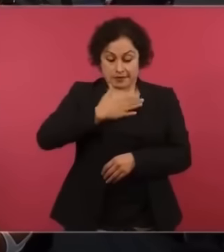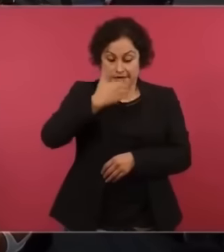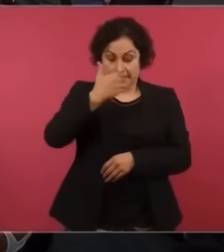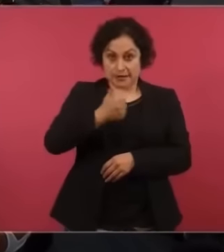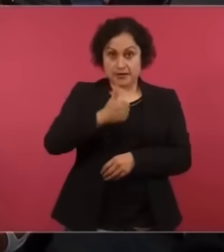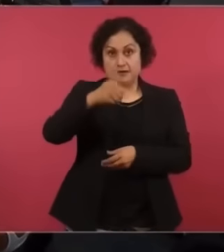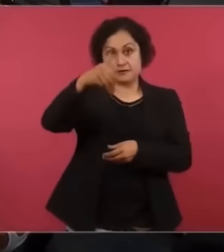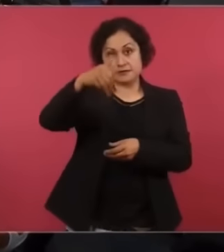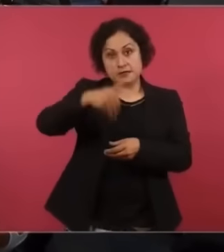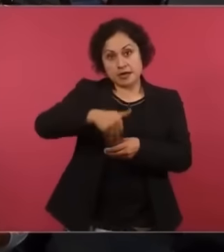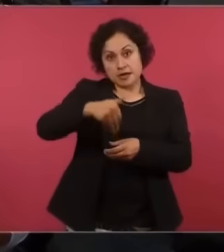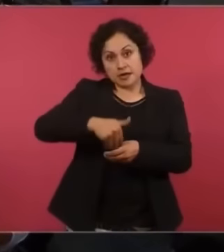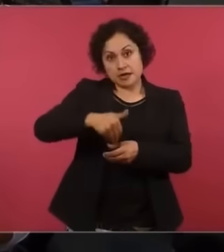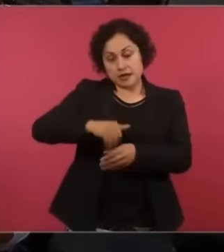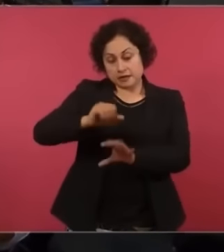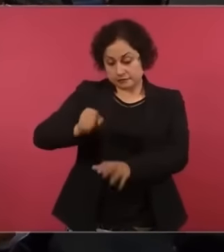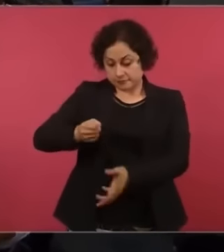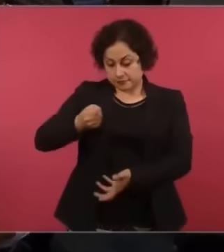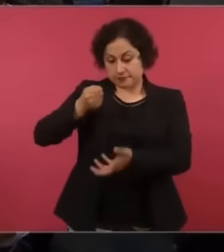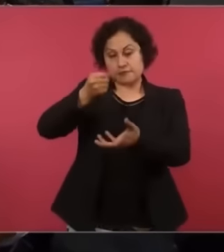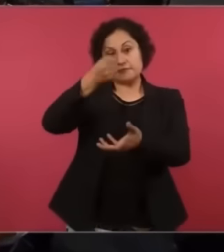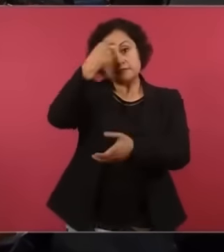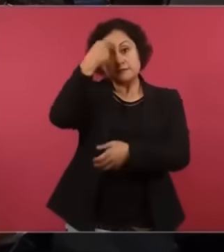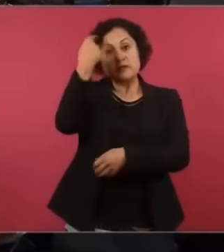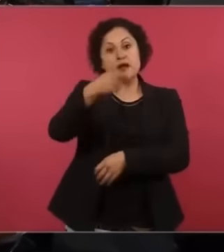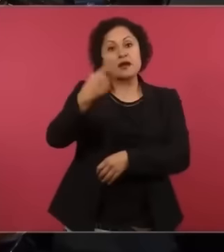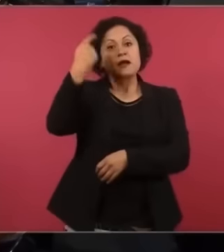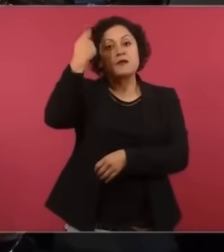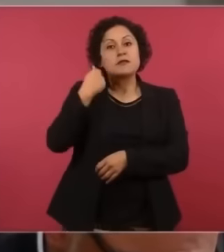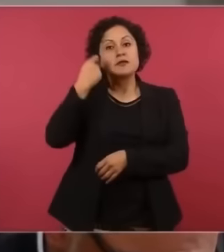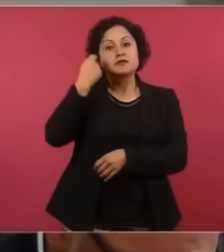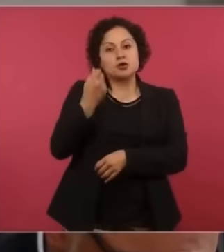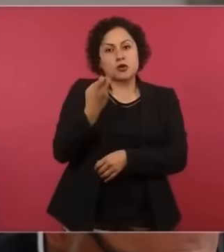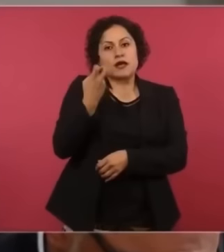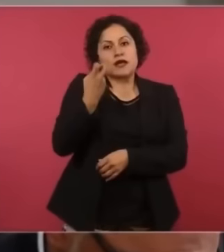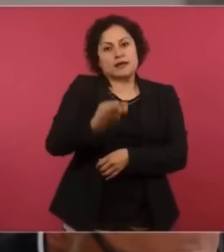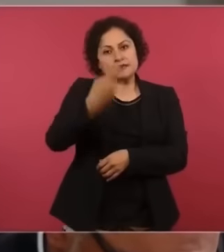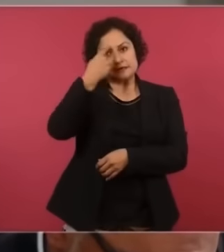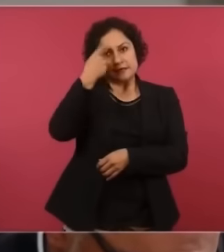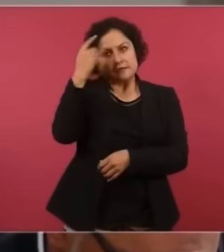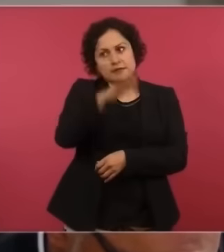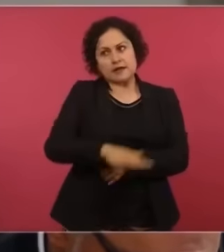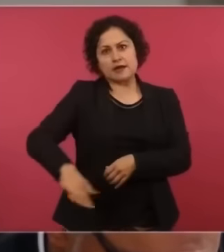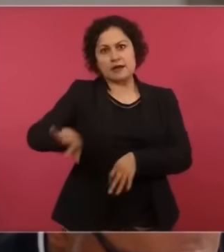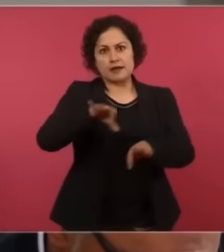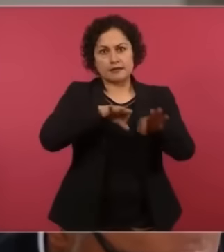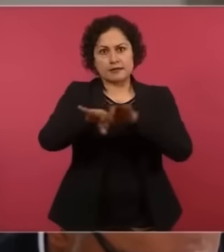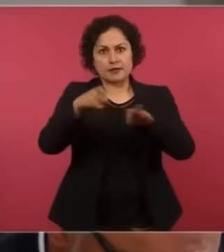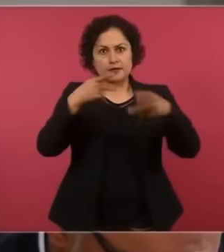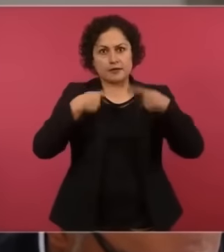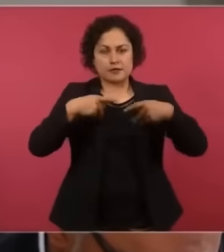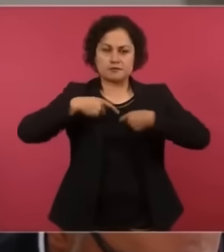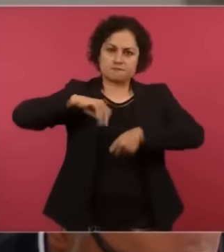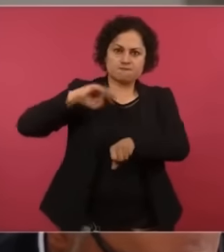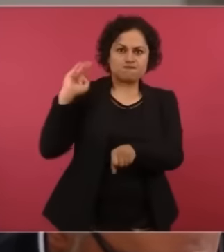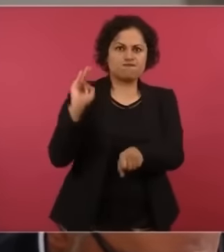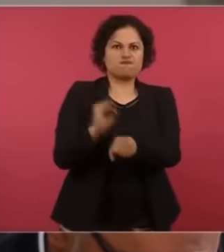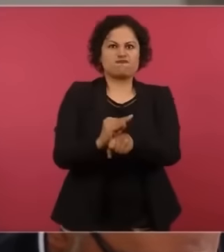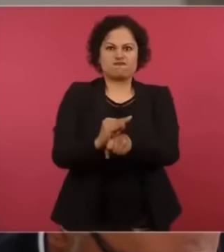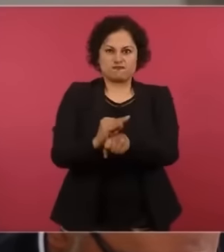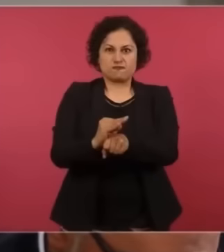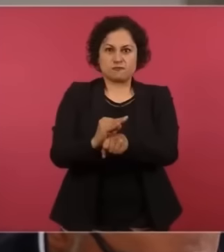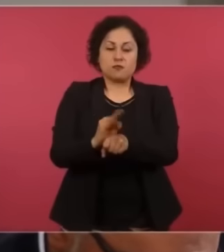un acto de justicia social a los trabajadores? ¿Por qué la oposición, la derecha, dice que es un acto